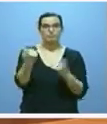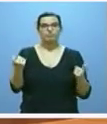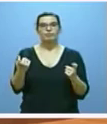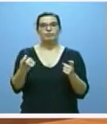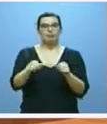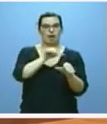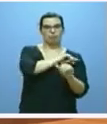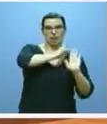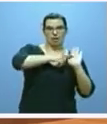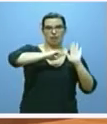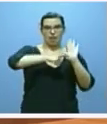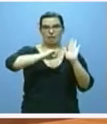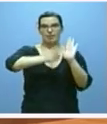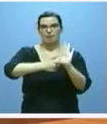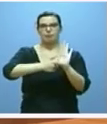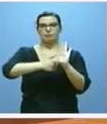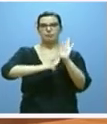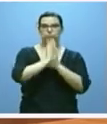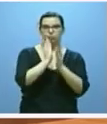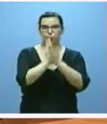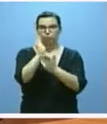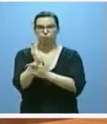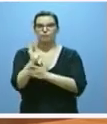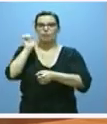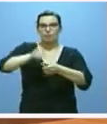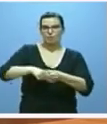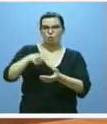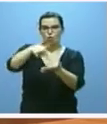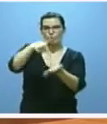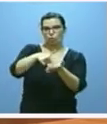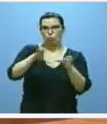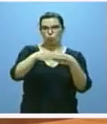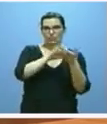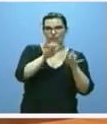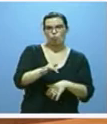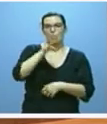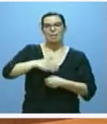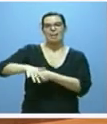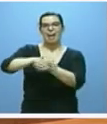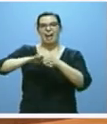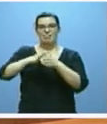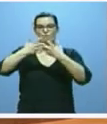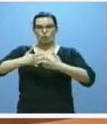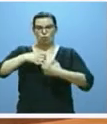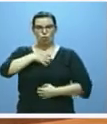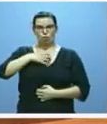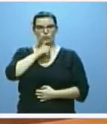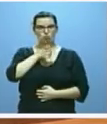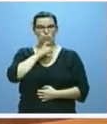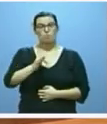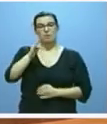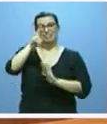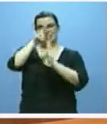leyes anteriores que regularon la propia ordenación, la participación en los tributos de la Junta y las áreas funcionales estables, además del